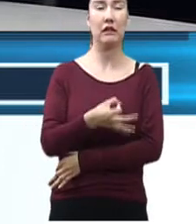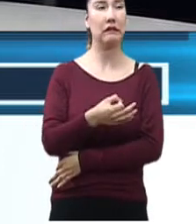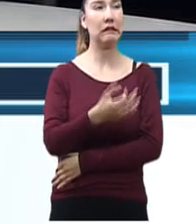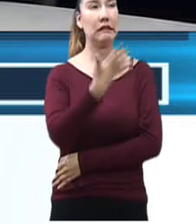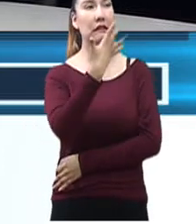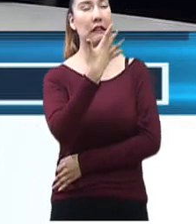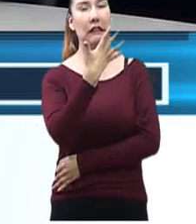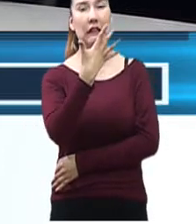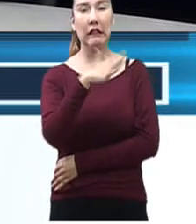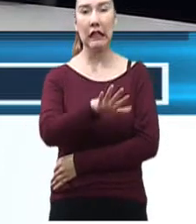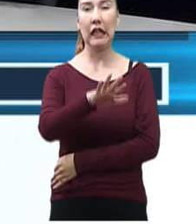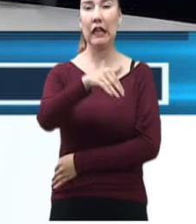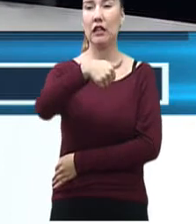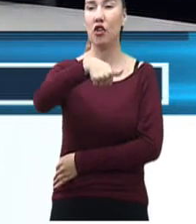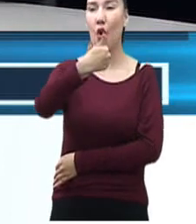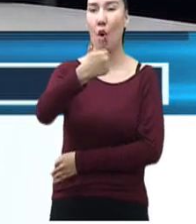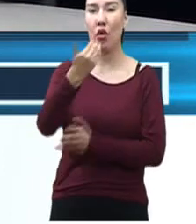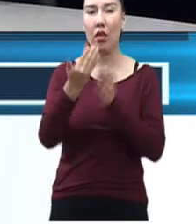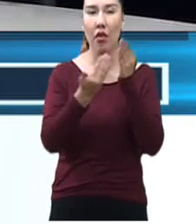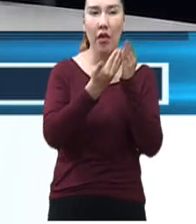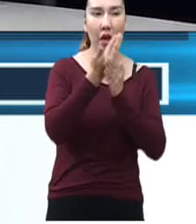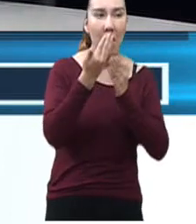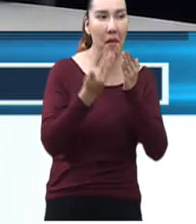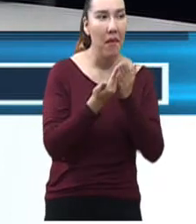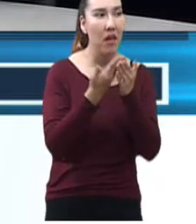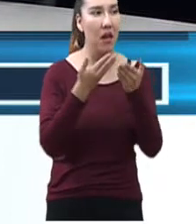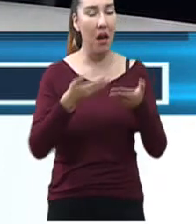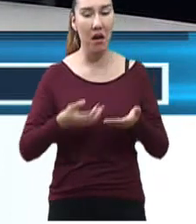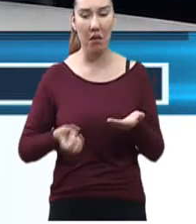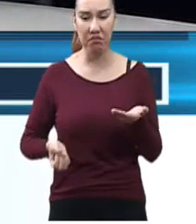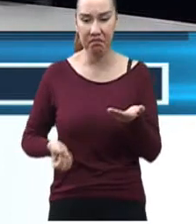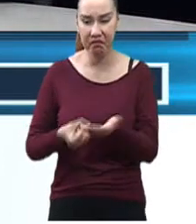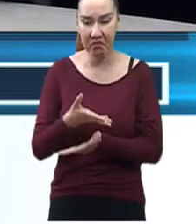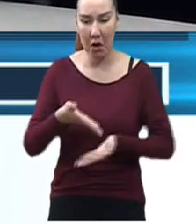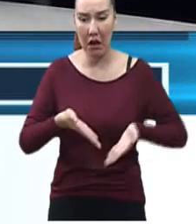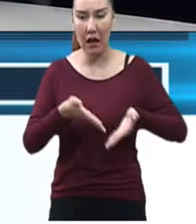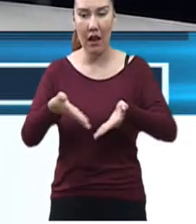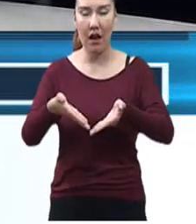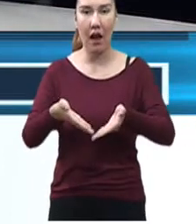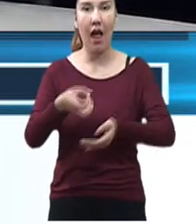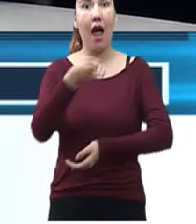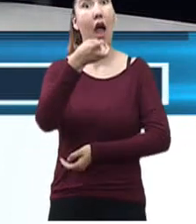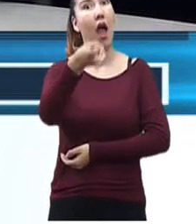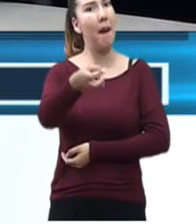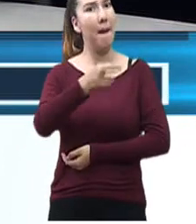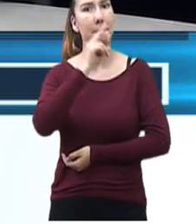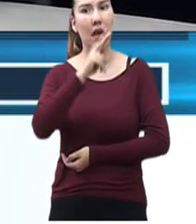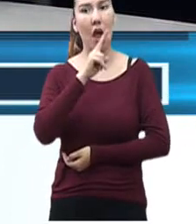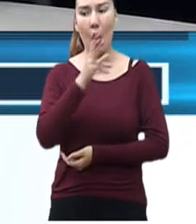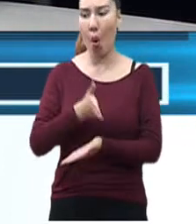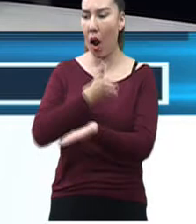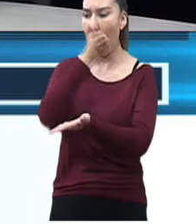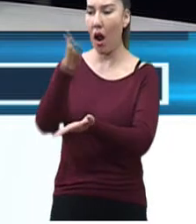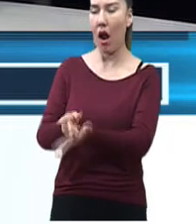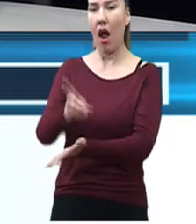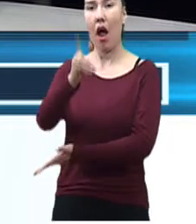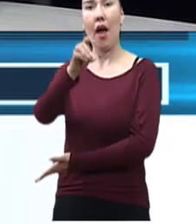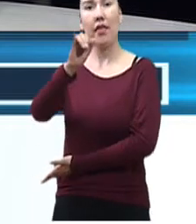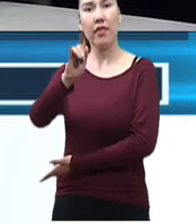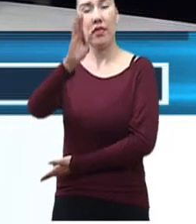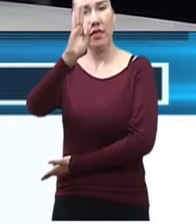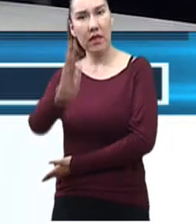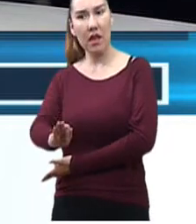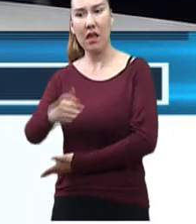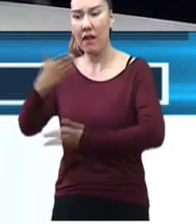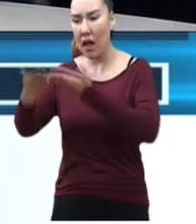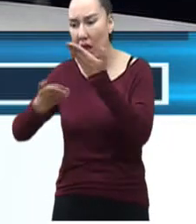11 de la mañana, a lo mejor en las calles. Oye, vámonos, hay lugar, hay espacio para que pueda tomar la educación a